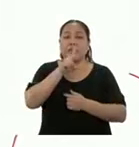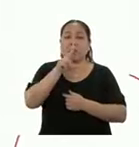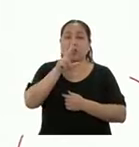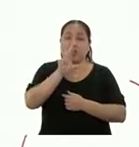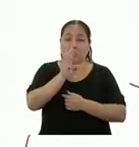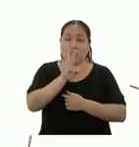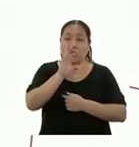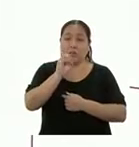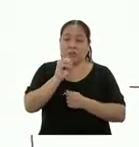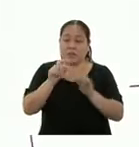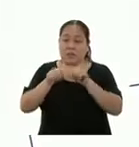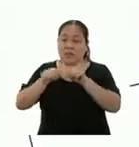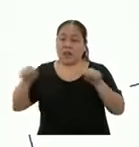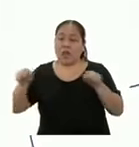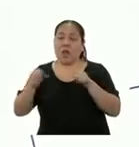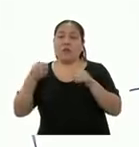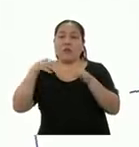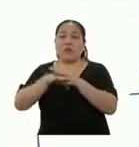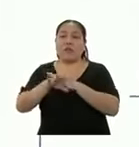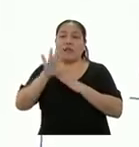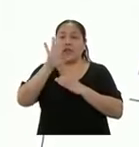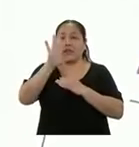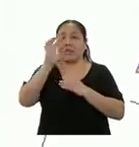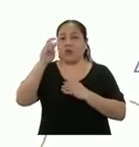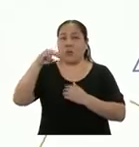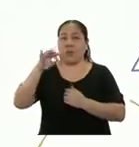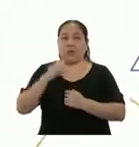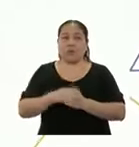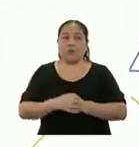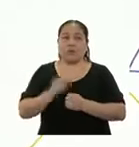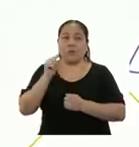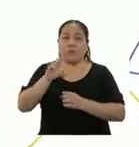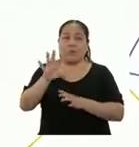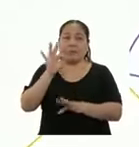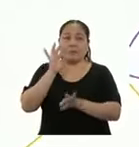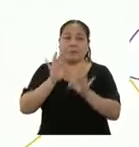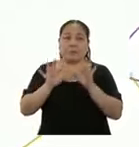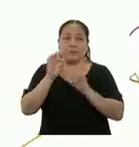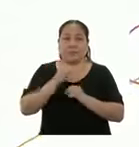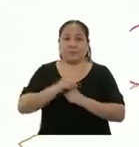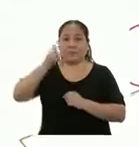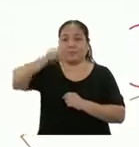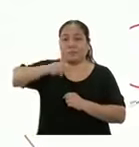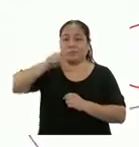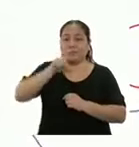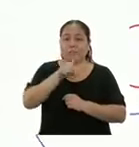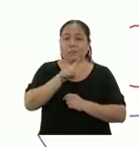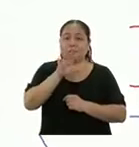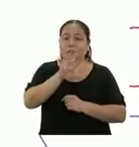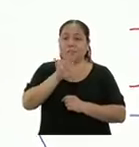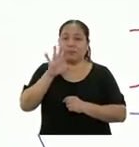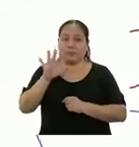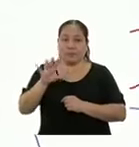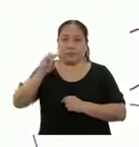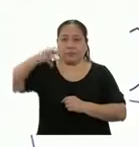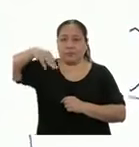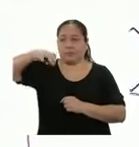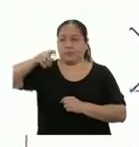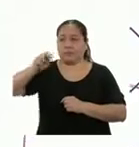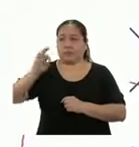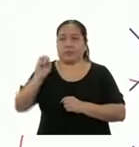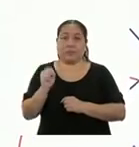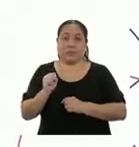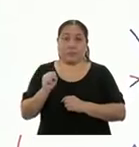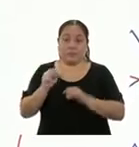perímetro el largo de la entrada, que son 5 metros. Y así obtendremos que se necesitan 155 metros